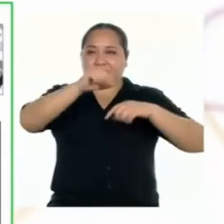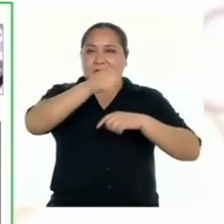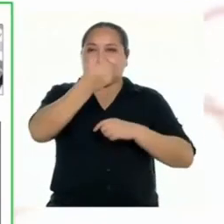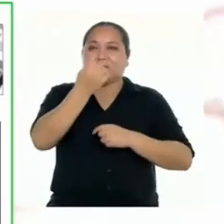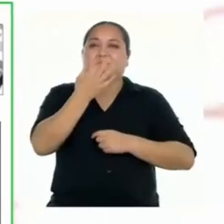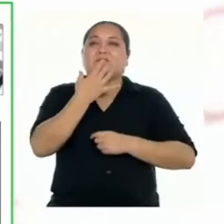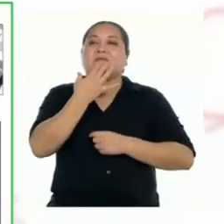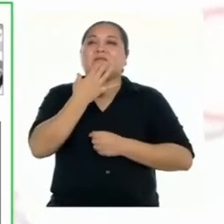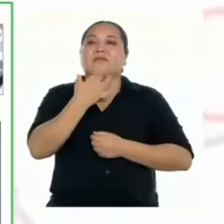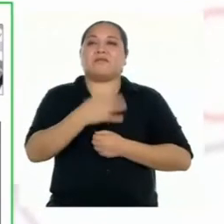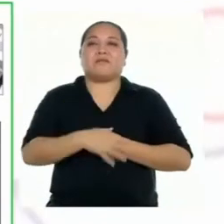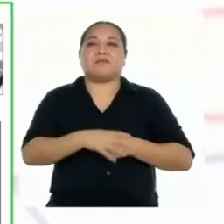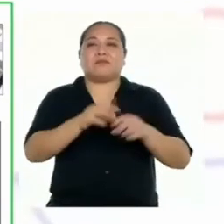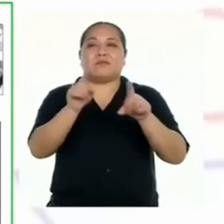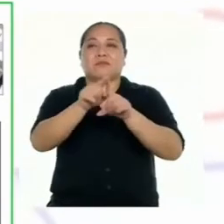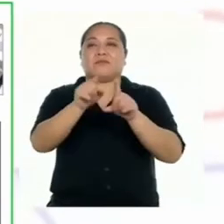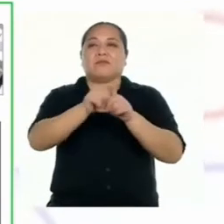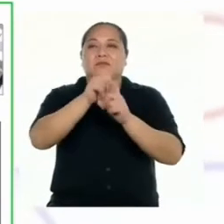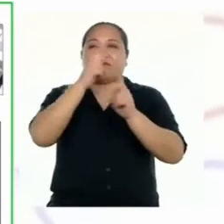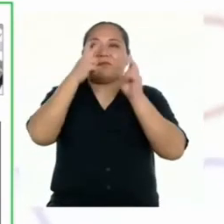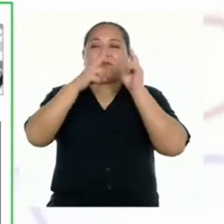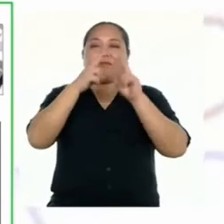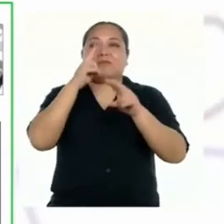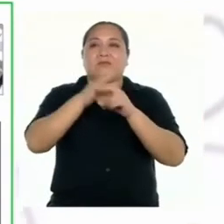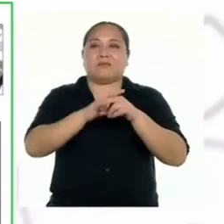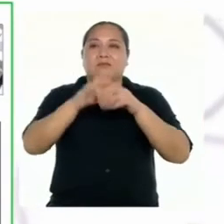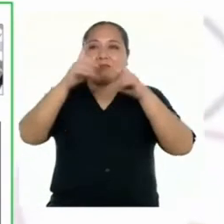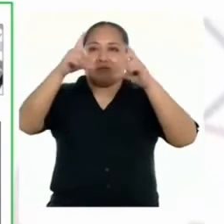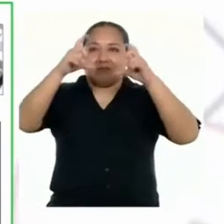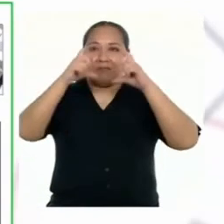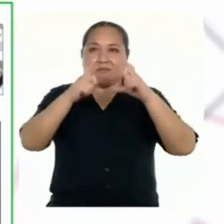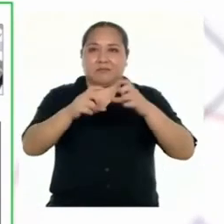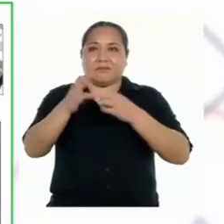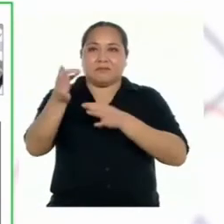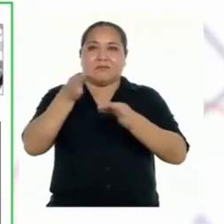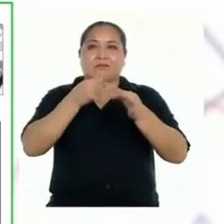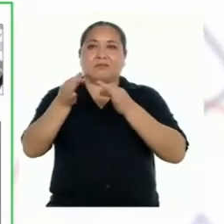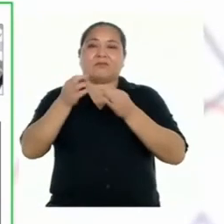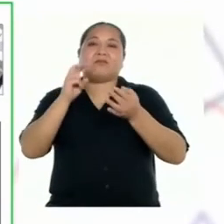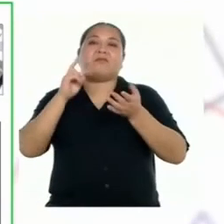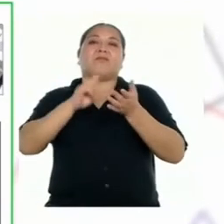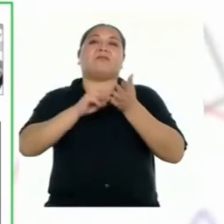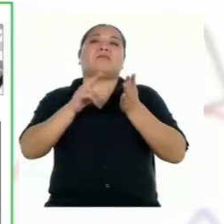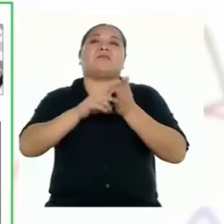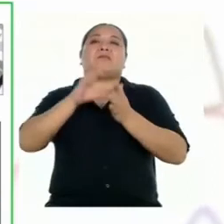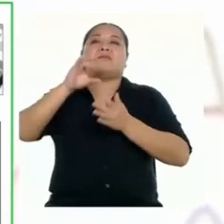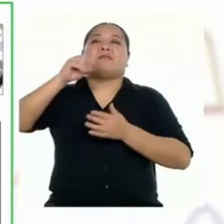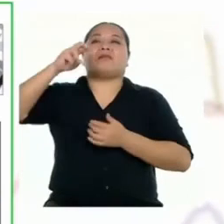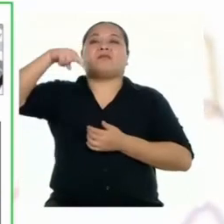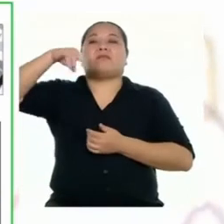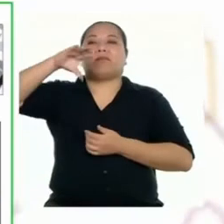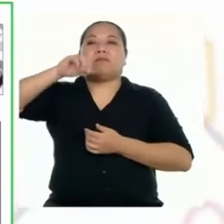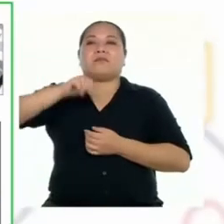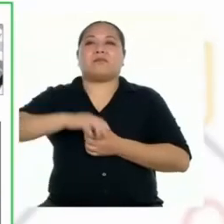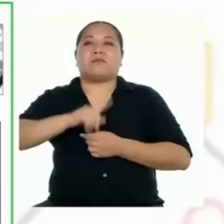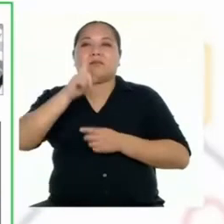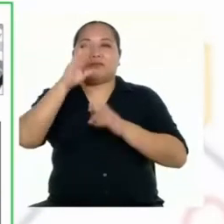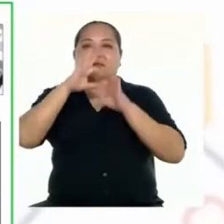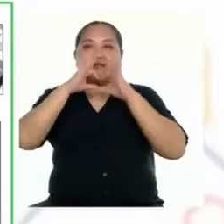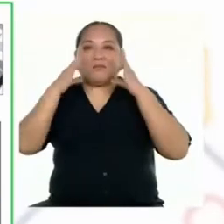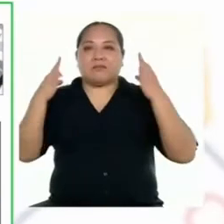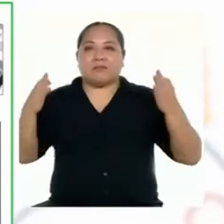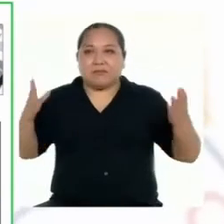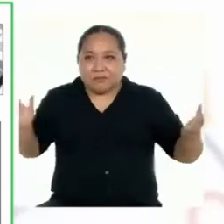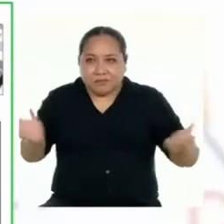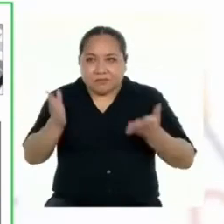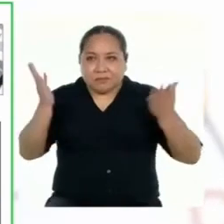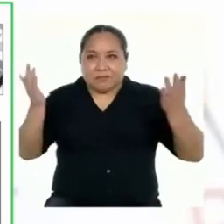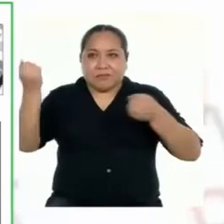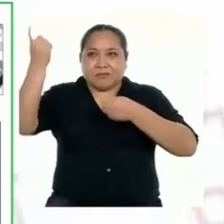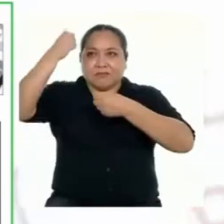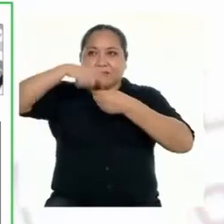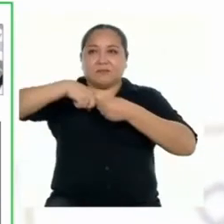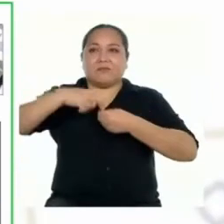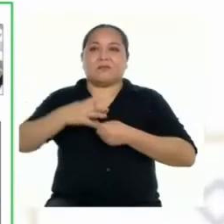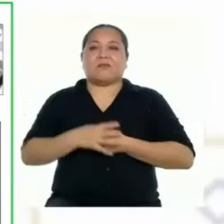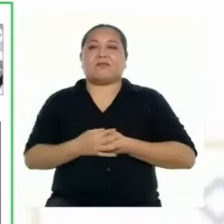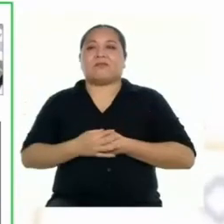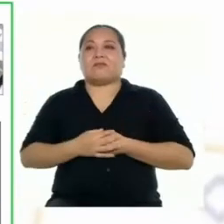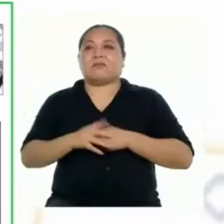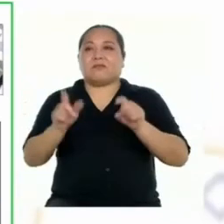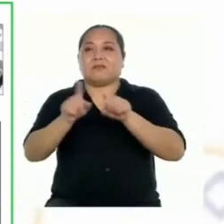otro color. También veo un texto que explica qué es una cuenca y una frase que anima a participar.